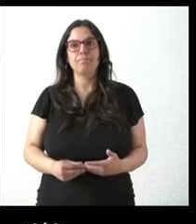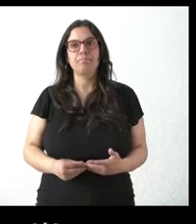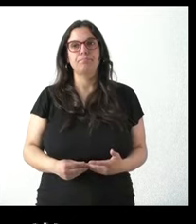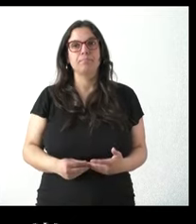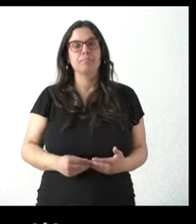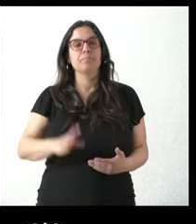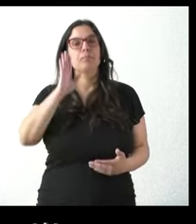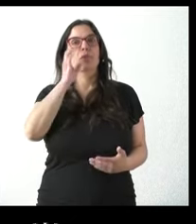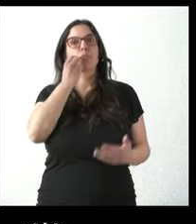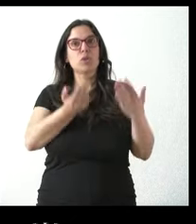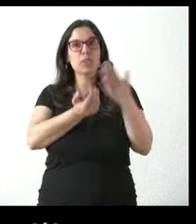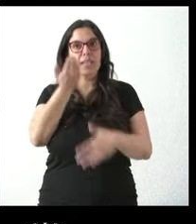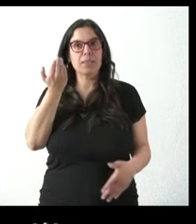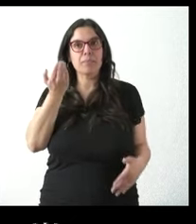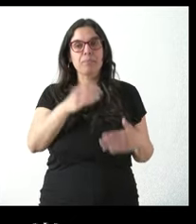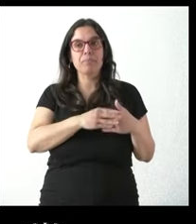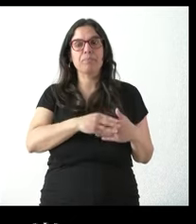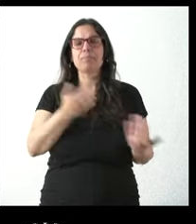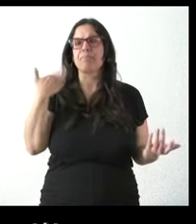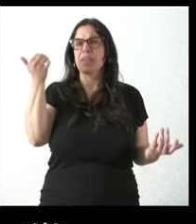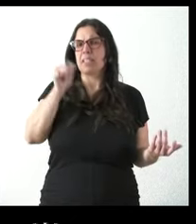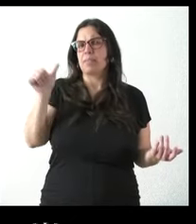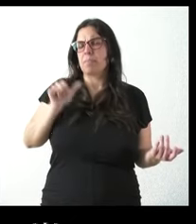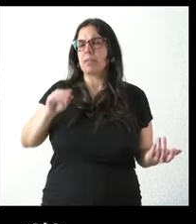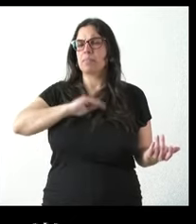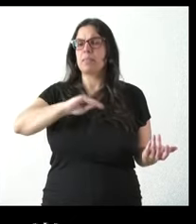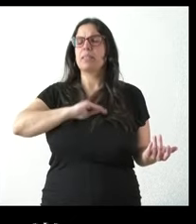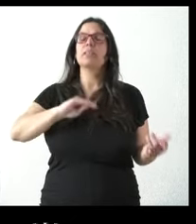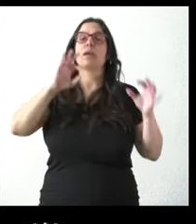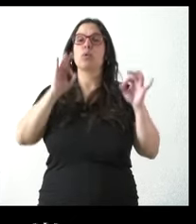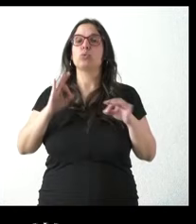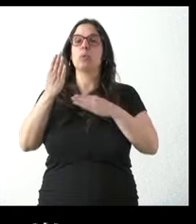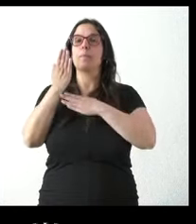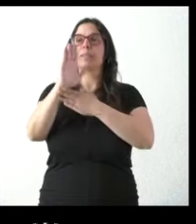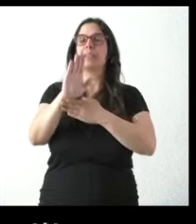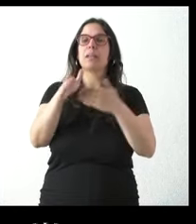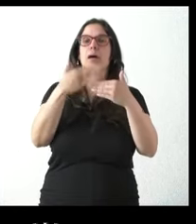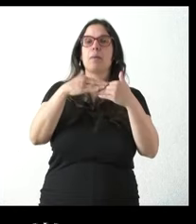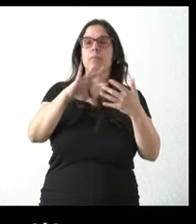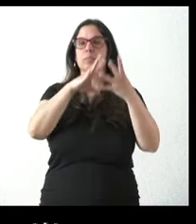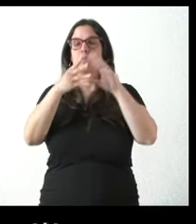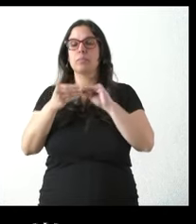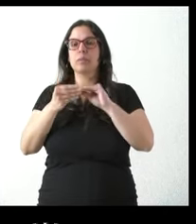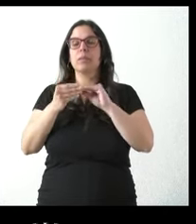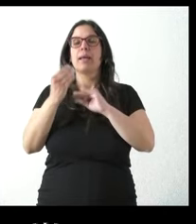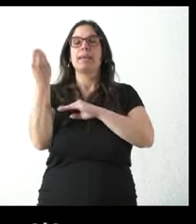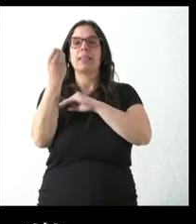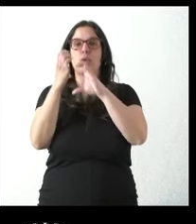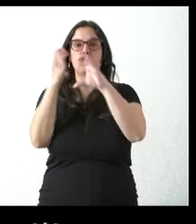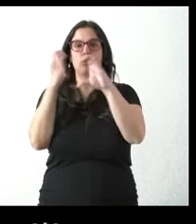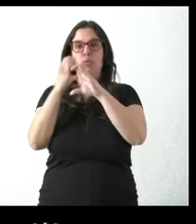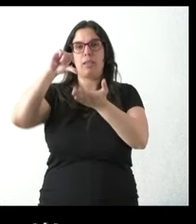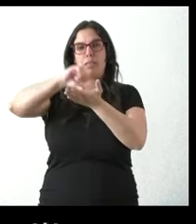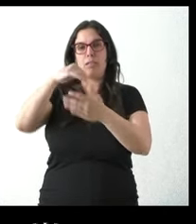Hola buenos días hace ya varias semanas durante la presentación de la modernización de la estación de autobuses de Soria Capital